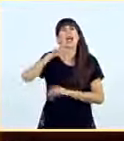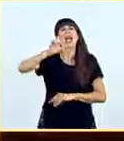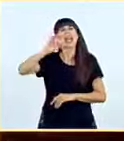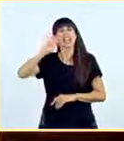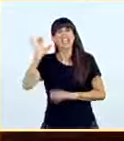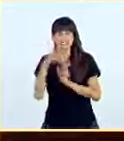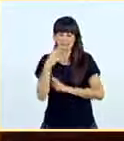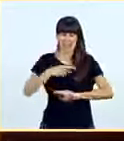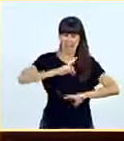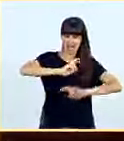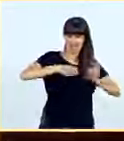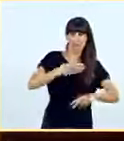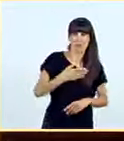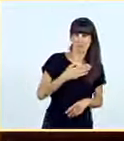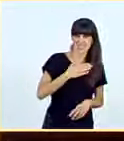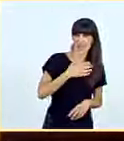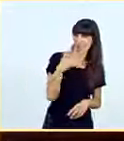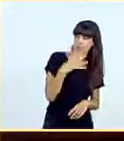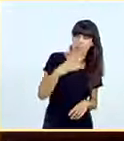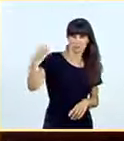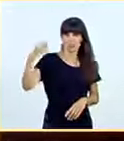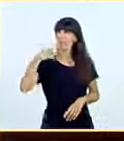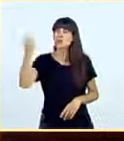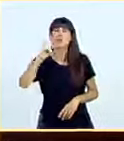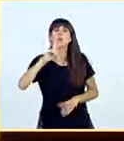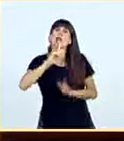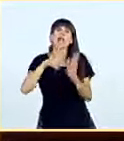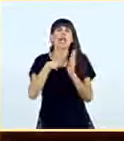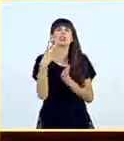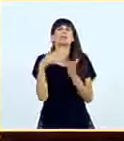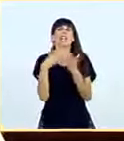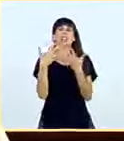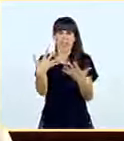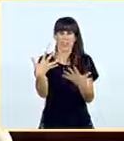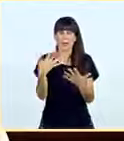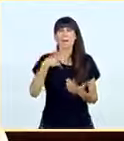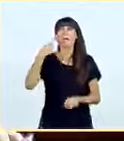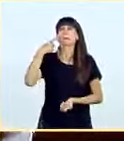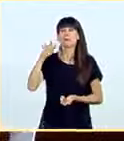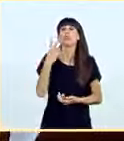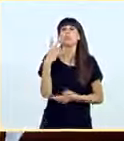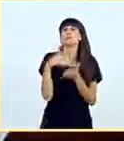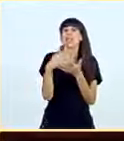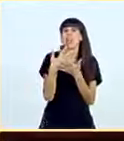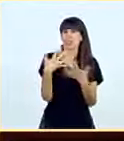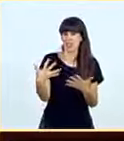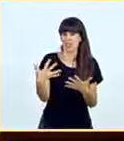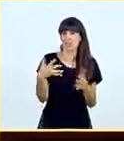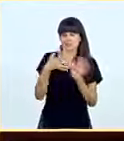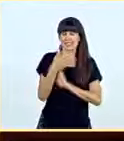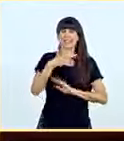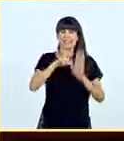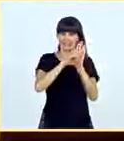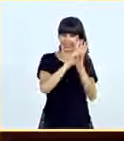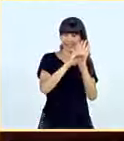reforma, por mucho que usted la niegue y se vaya otra vez a la ley de 2010. Pero, mire, de 2010 sí que es el Real